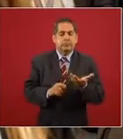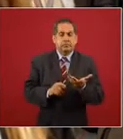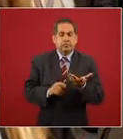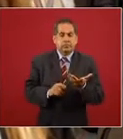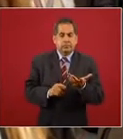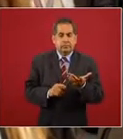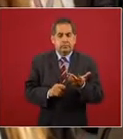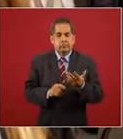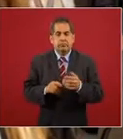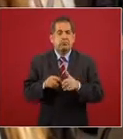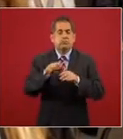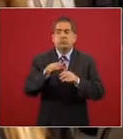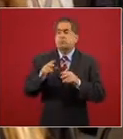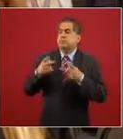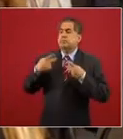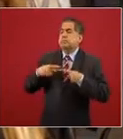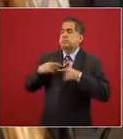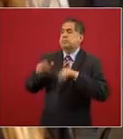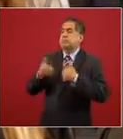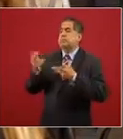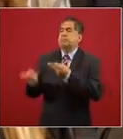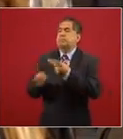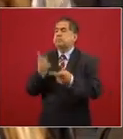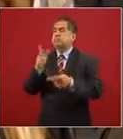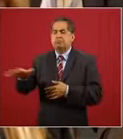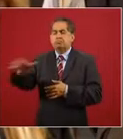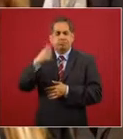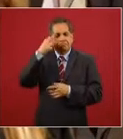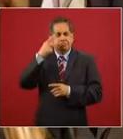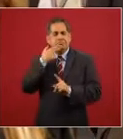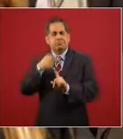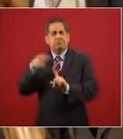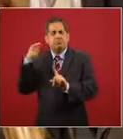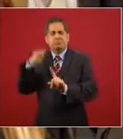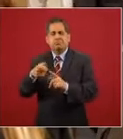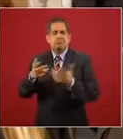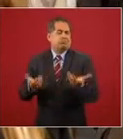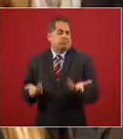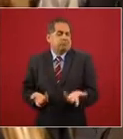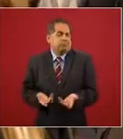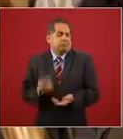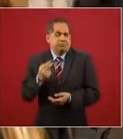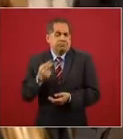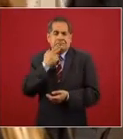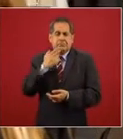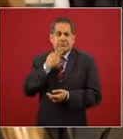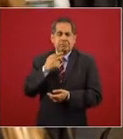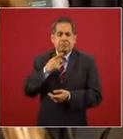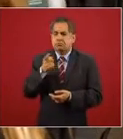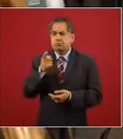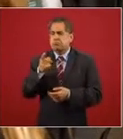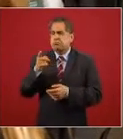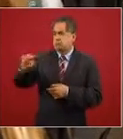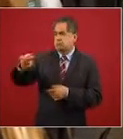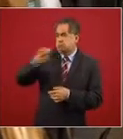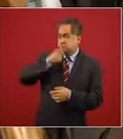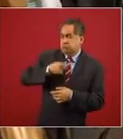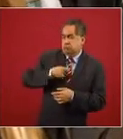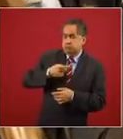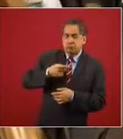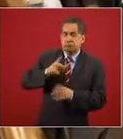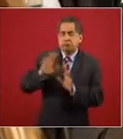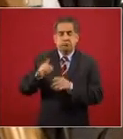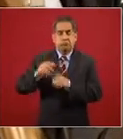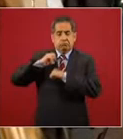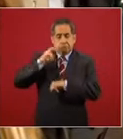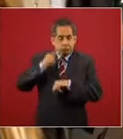la consulta pública entonces qué sentido tendría de qué serviría si a final de cuentas esa atribución de la fiscalía y de como